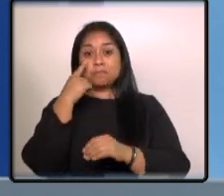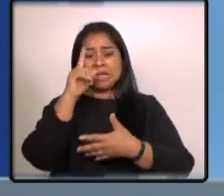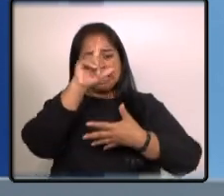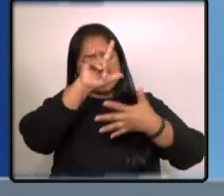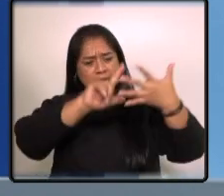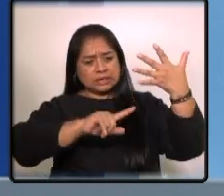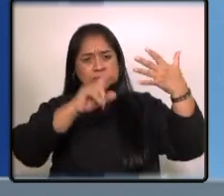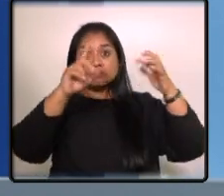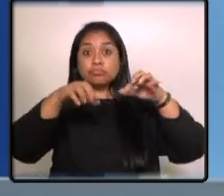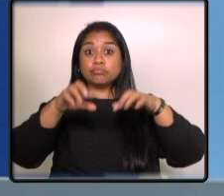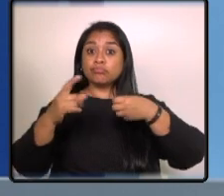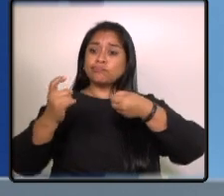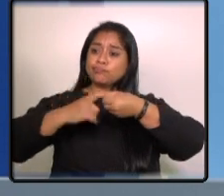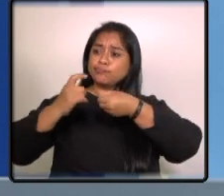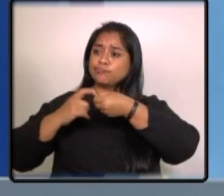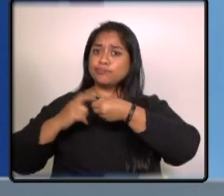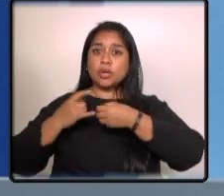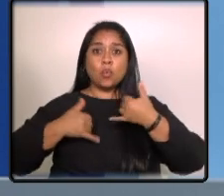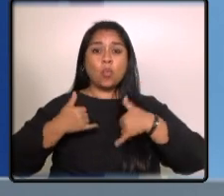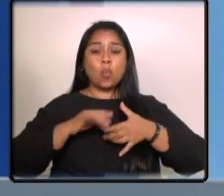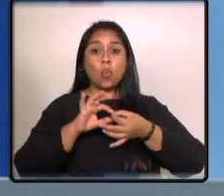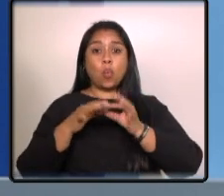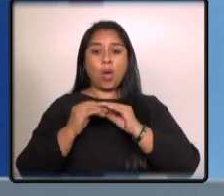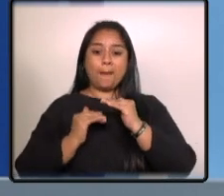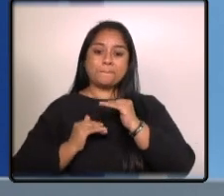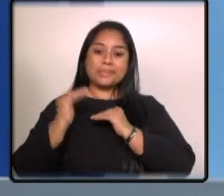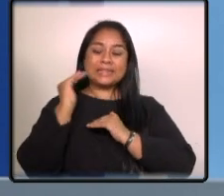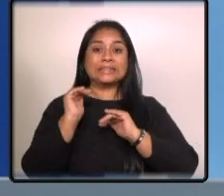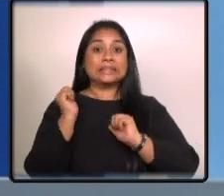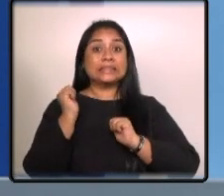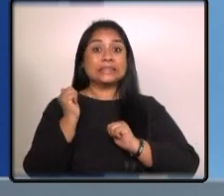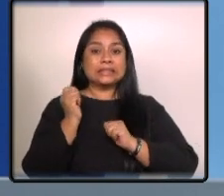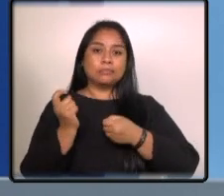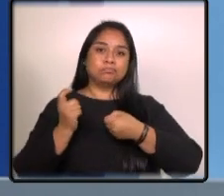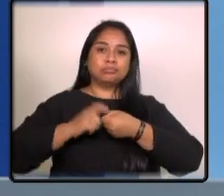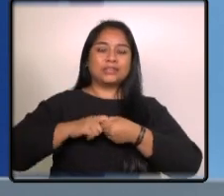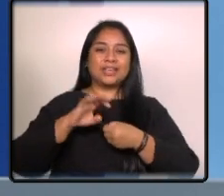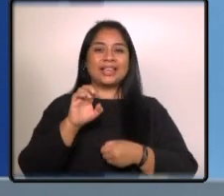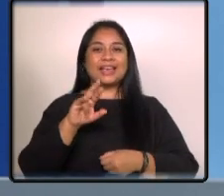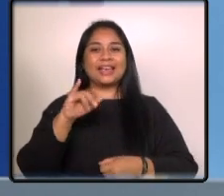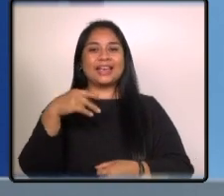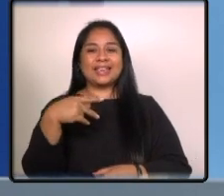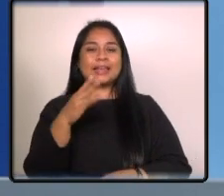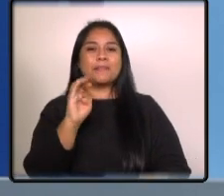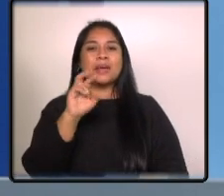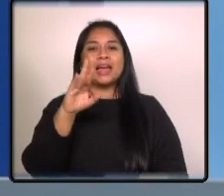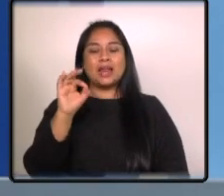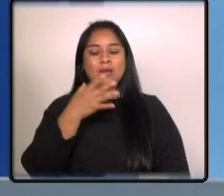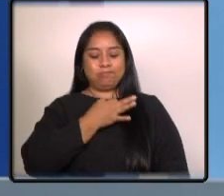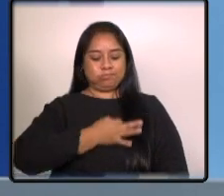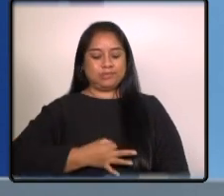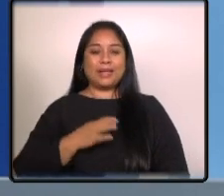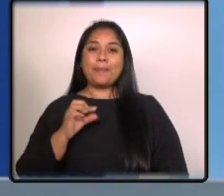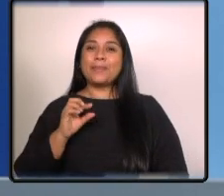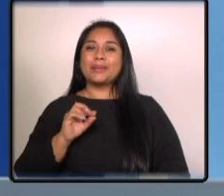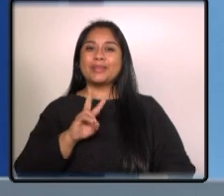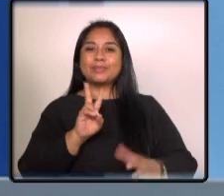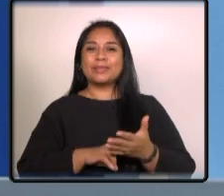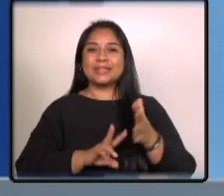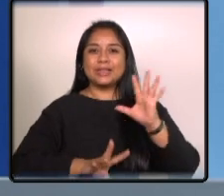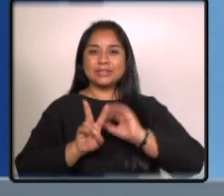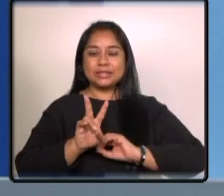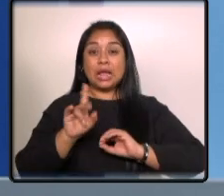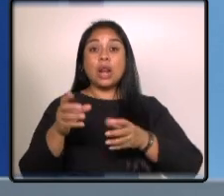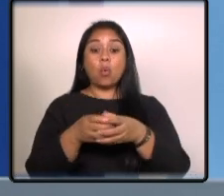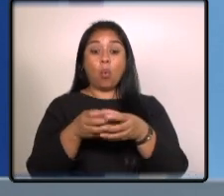clasificados a los Juegos Olímpicos aumentó a 15 con la inclusión de Erick Barrondo el ganador de la medalla de plata del 2012 la